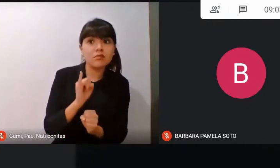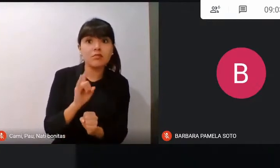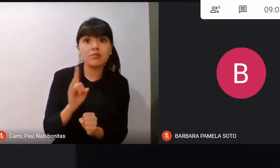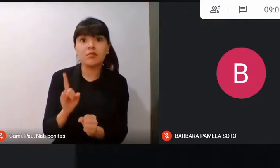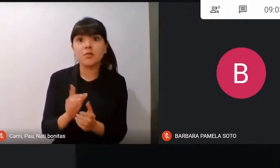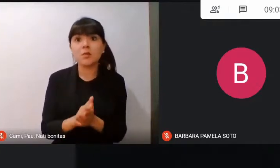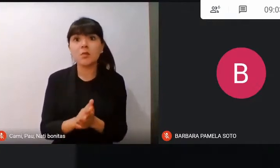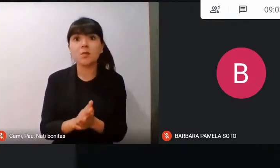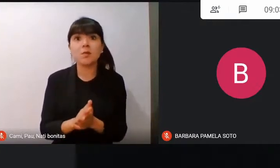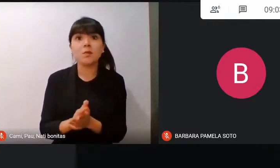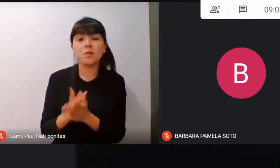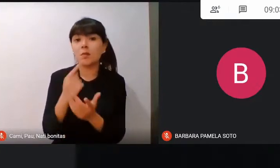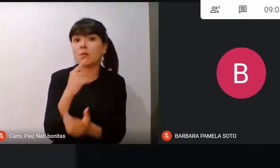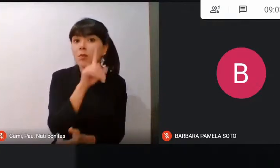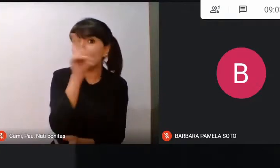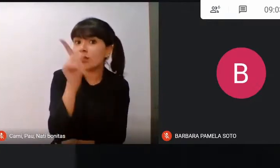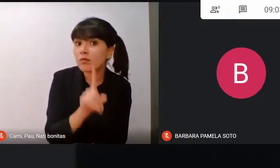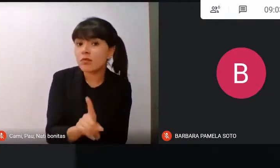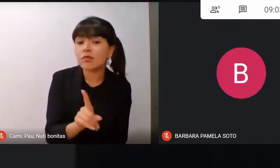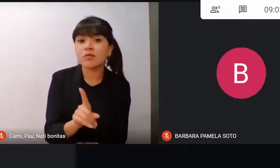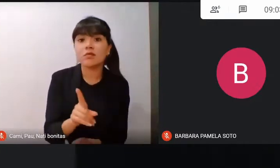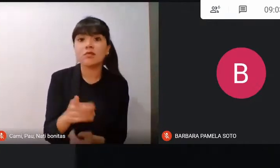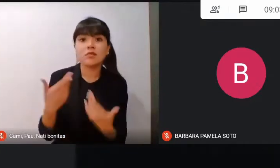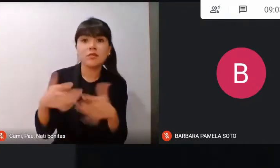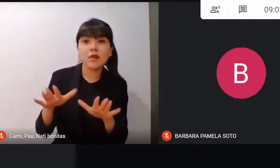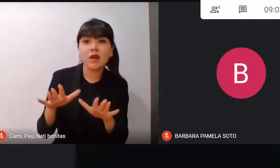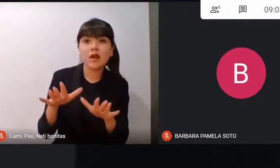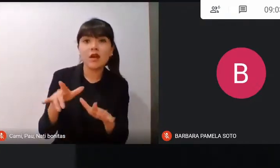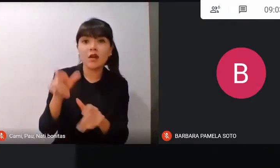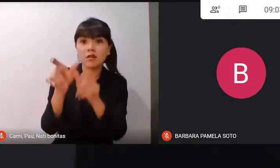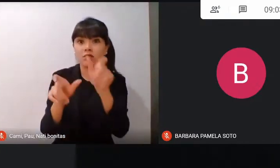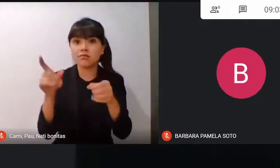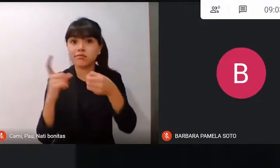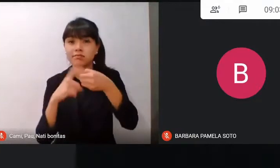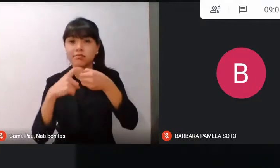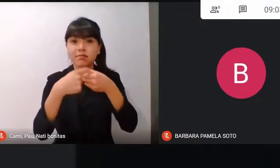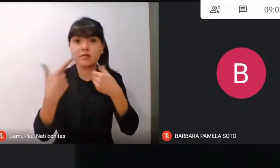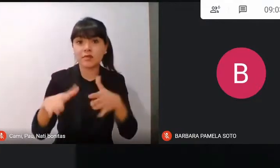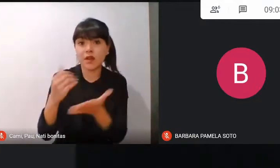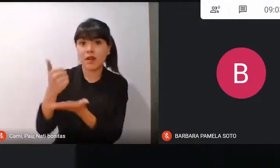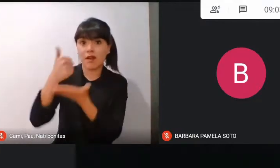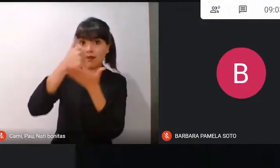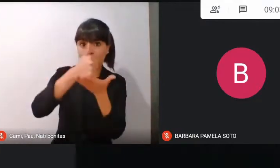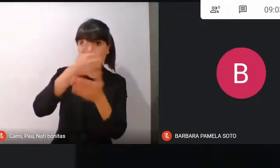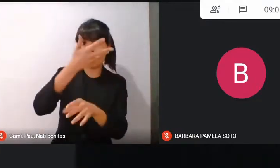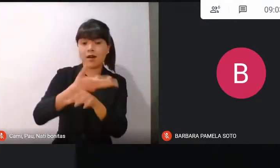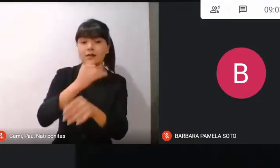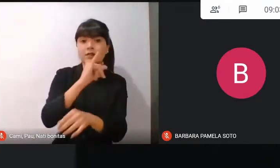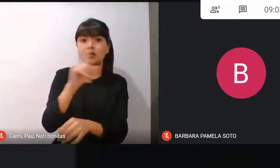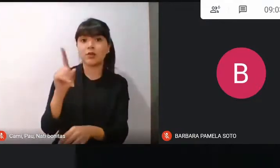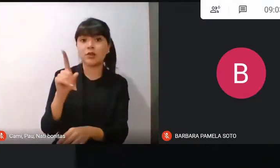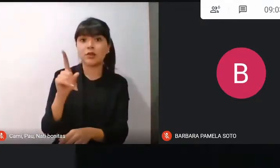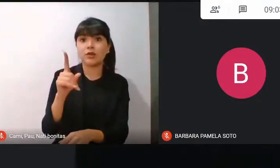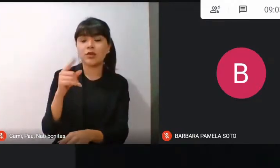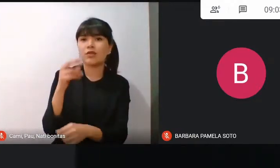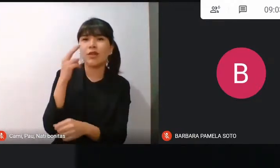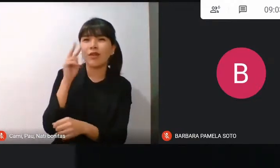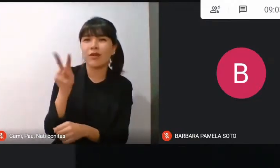Pregunto si ha llegado el alcalde, directora, ¿se encuentra? No la veo.